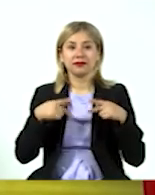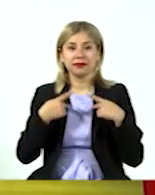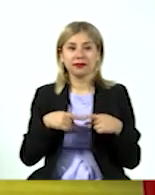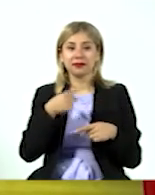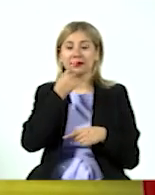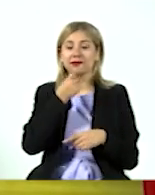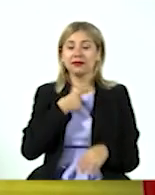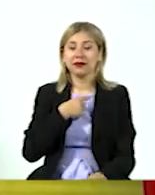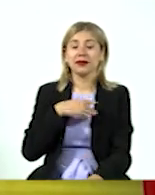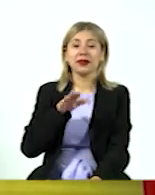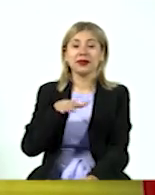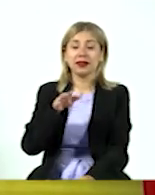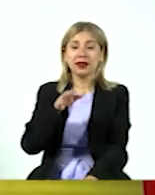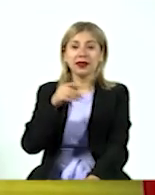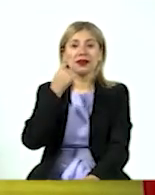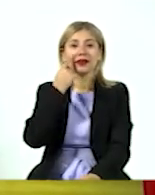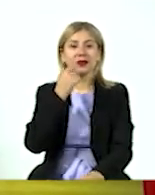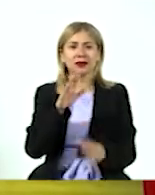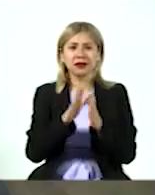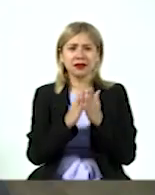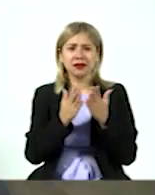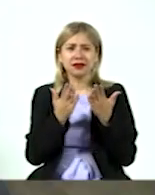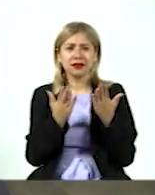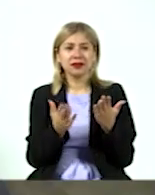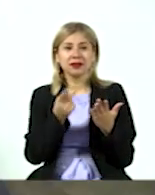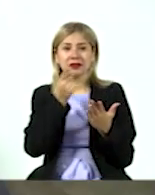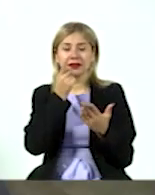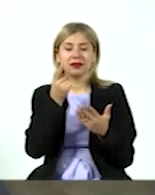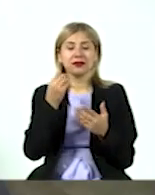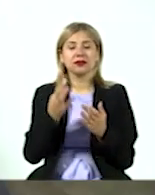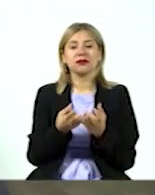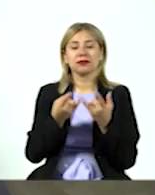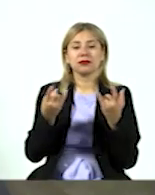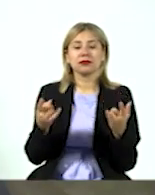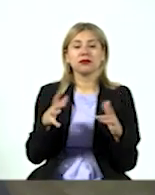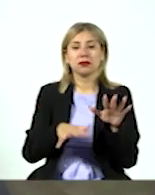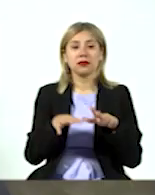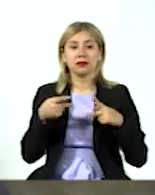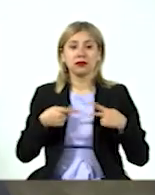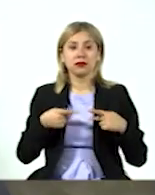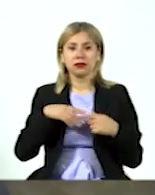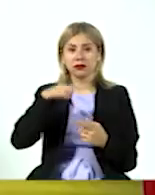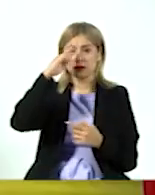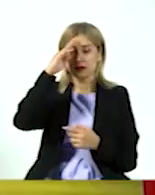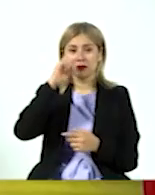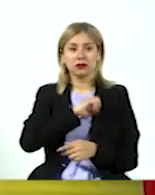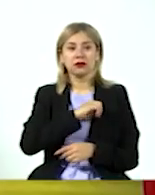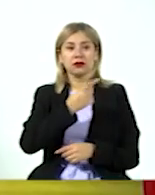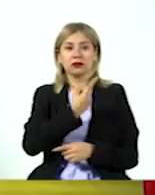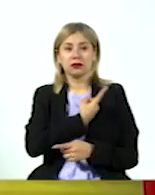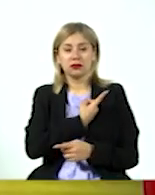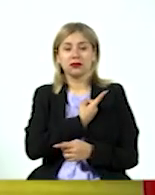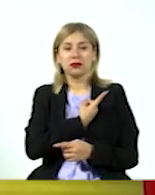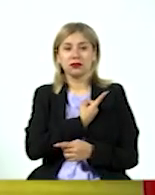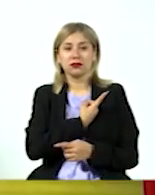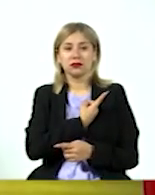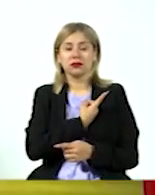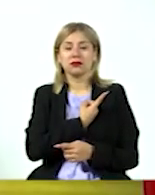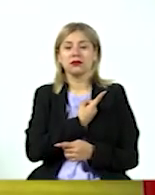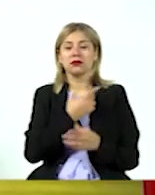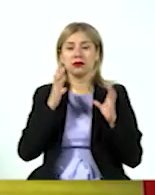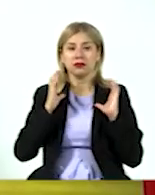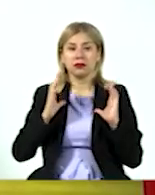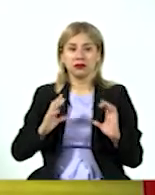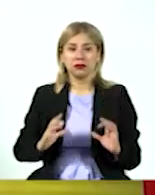señalaba al momento de la presentación una analogía que a veces muchas personas pueden llegar a tener salud física